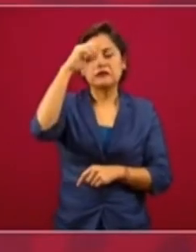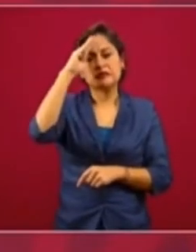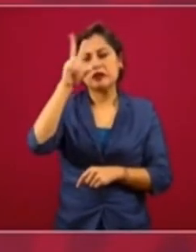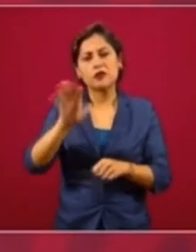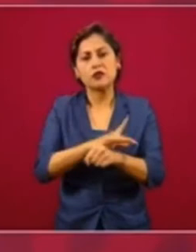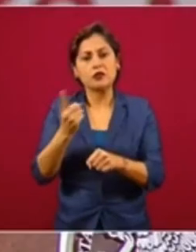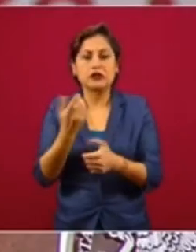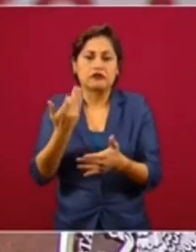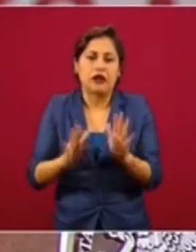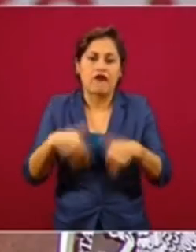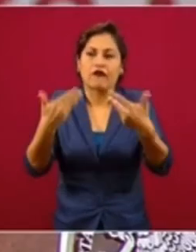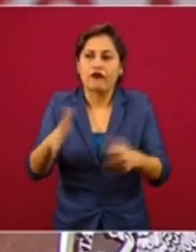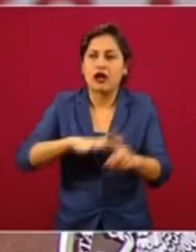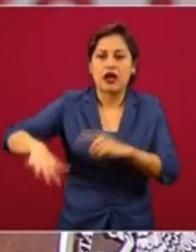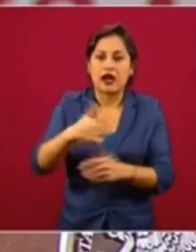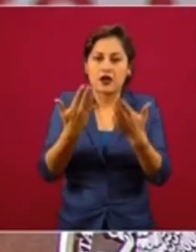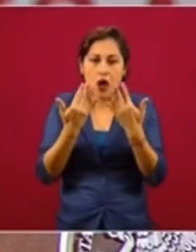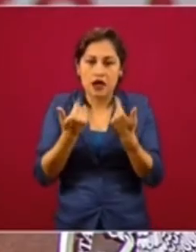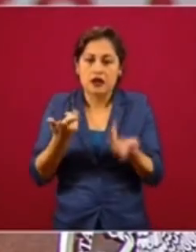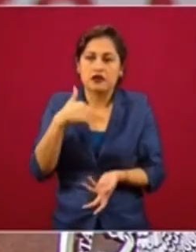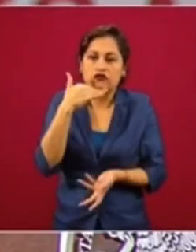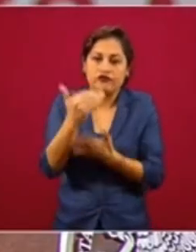pues no ha habido contaminación.